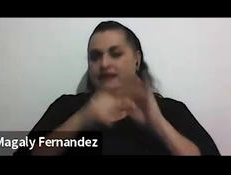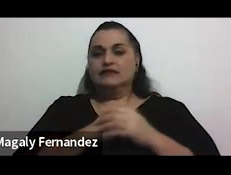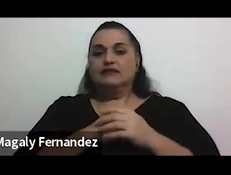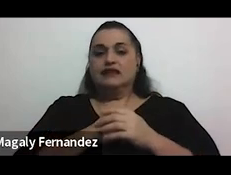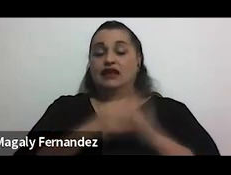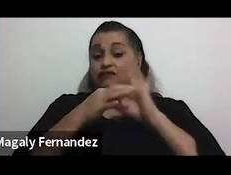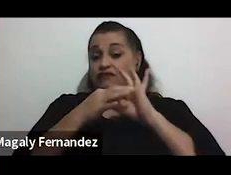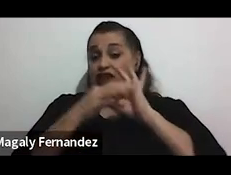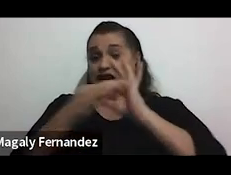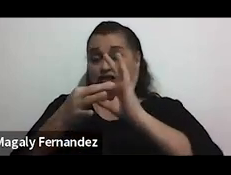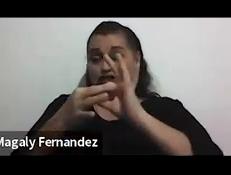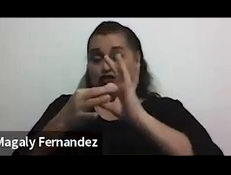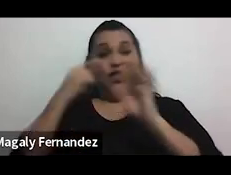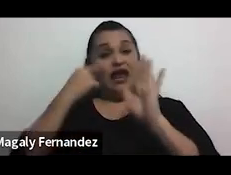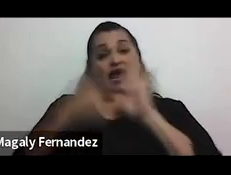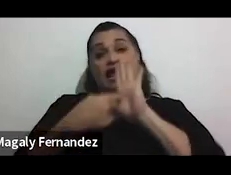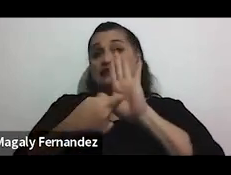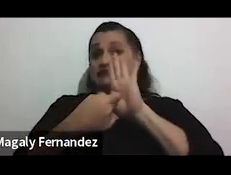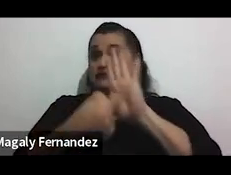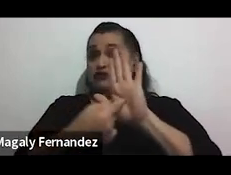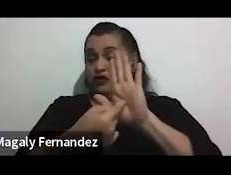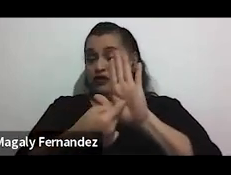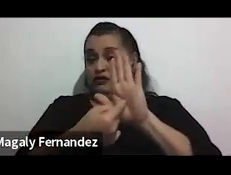relación a exhibicionismo masturbación o